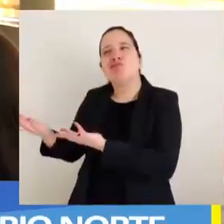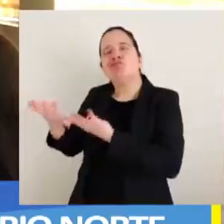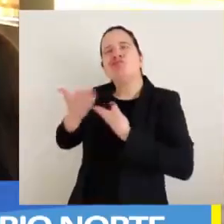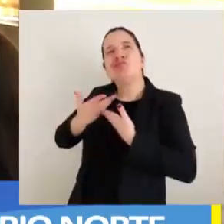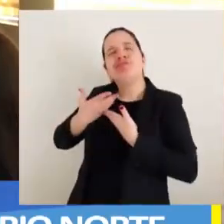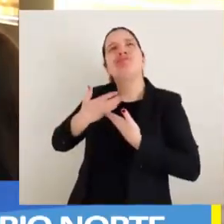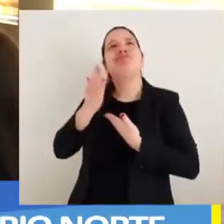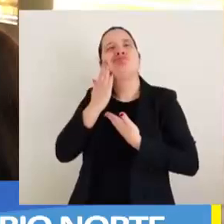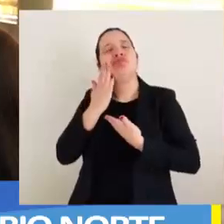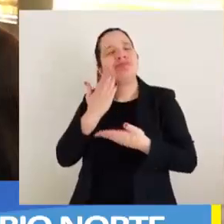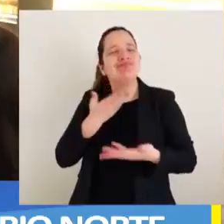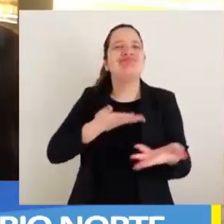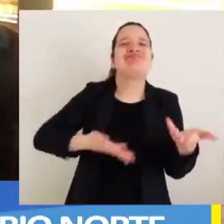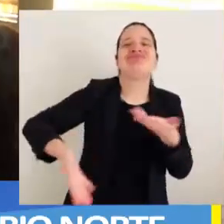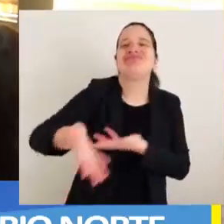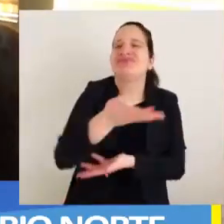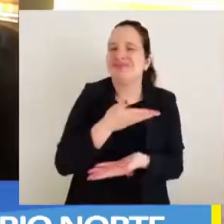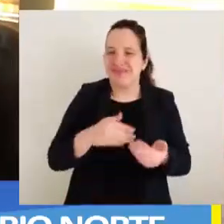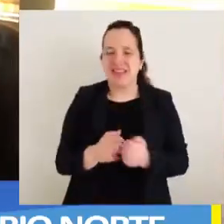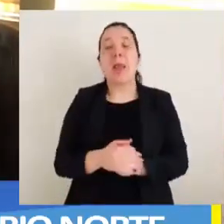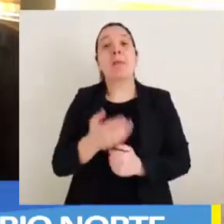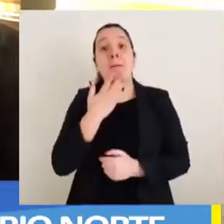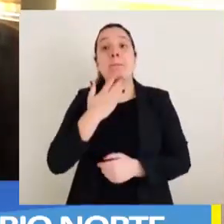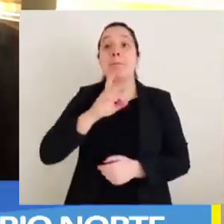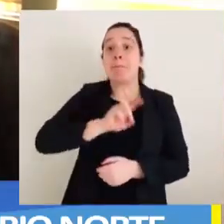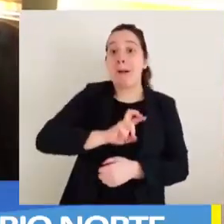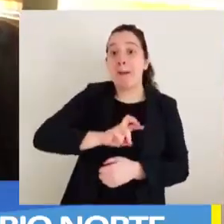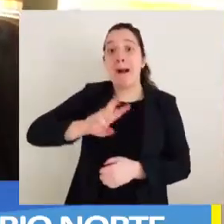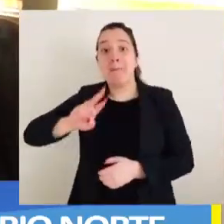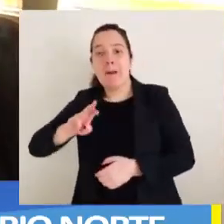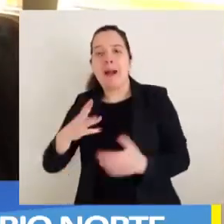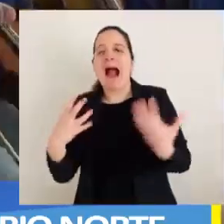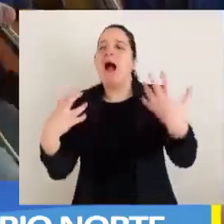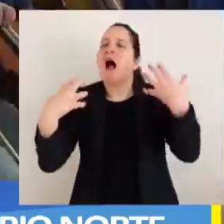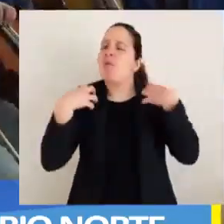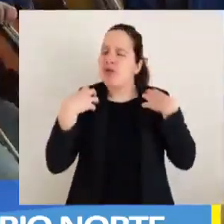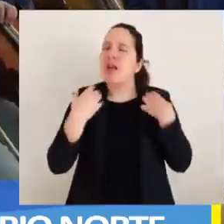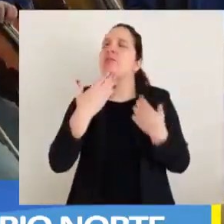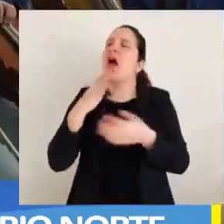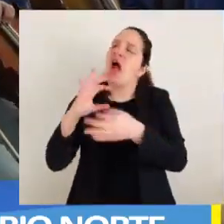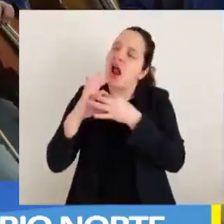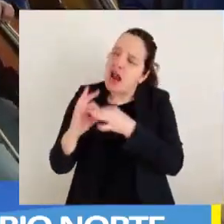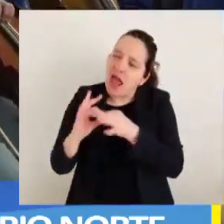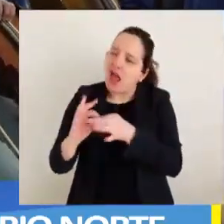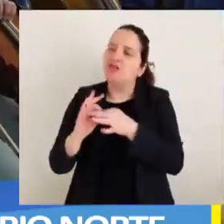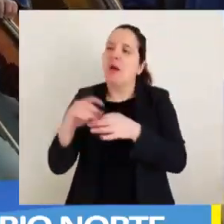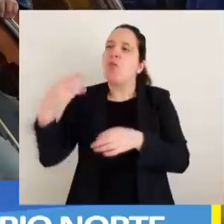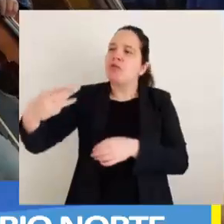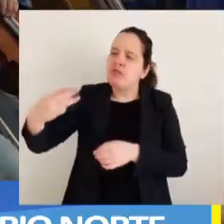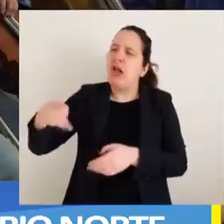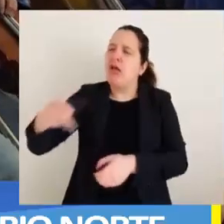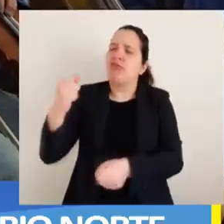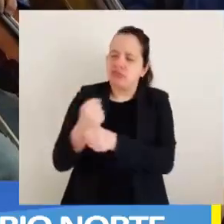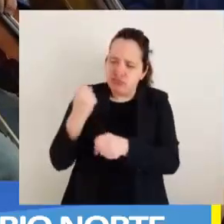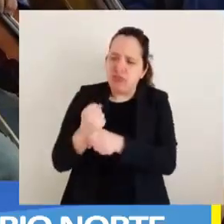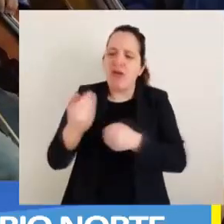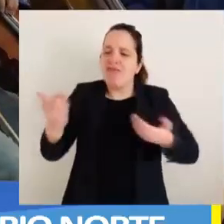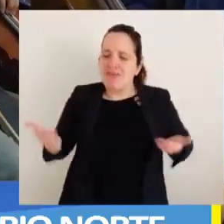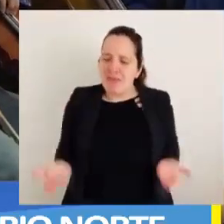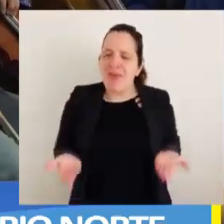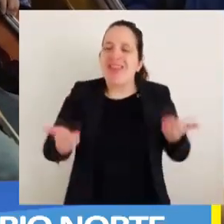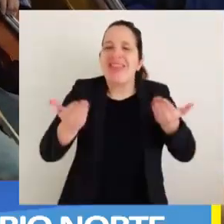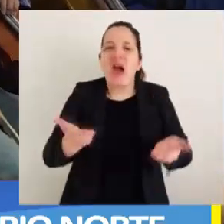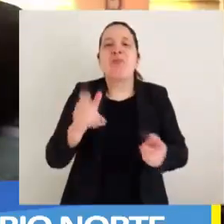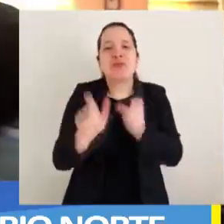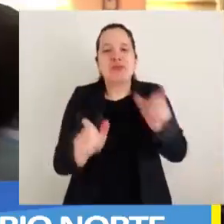los padres y apoderados presentes en la actividad agradecieron el apoyo sostenido en la delegación municipal para fomentar y crear espacios para